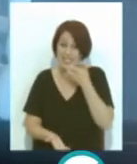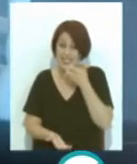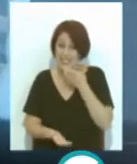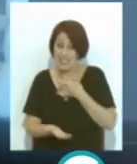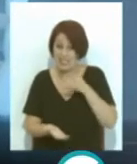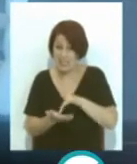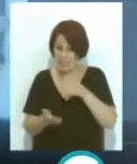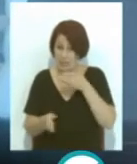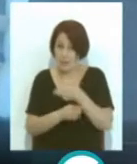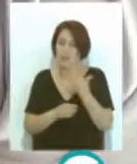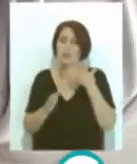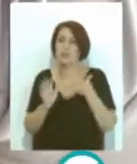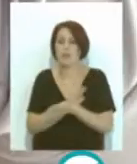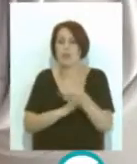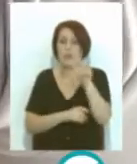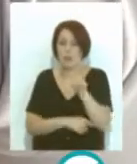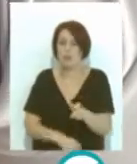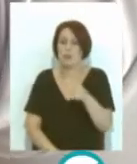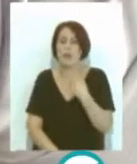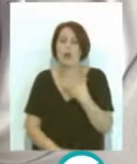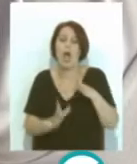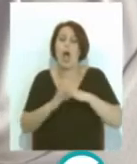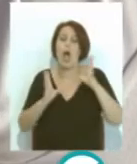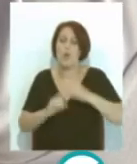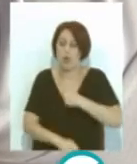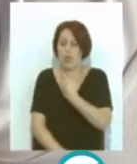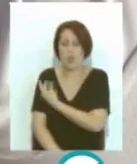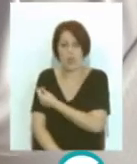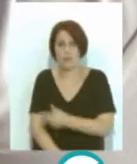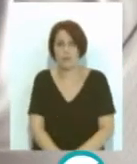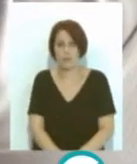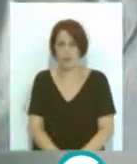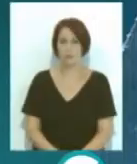para la vacunación ya indicará que la persona está de acuerdo en recibirla